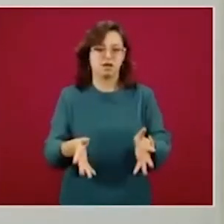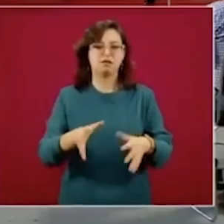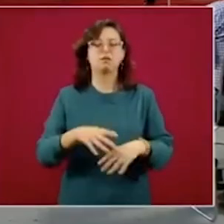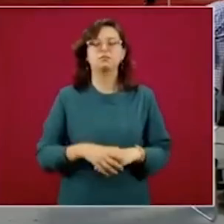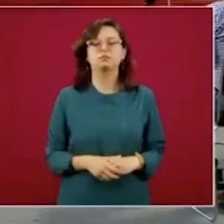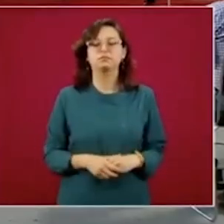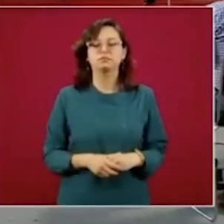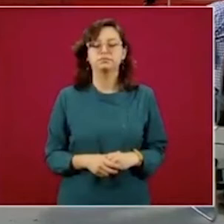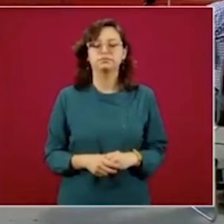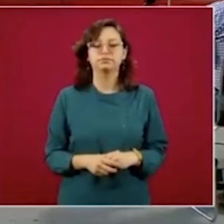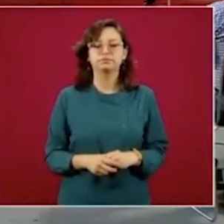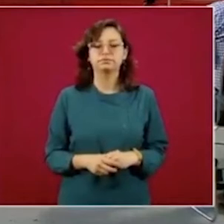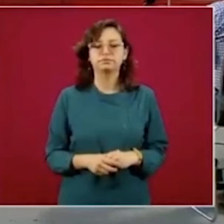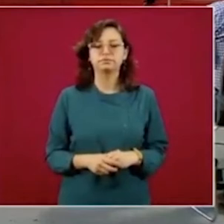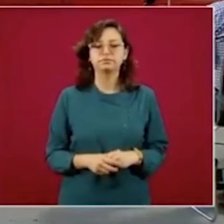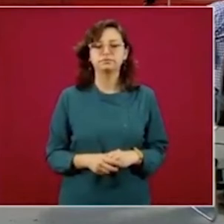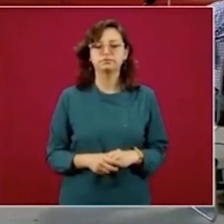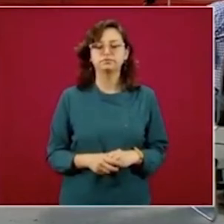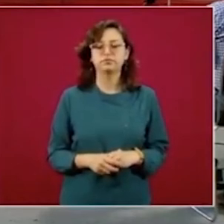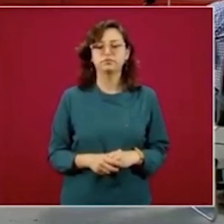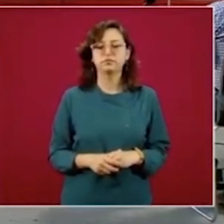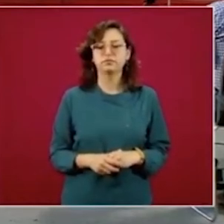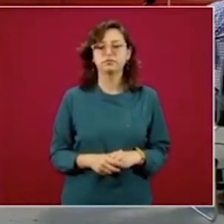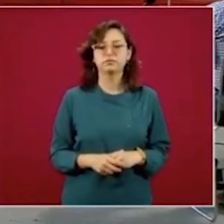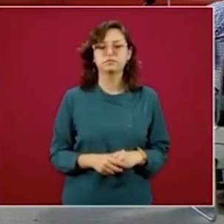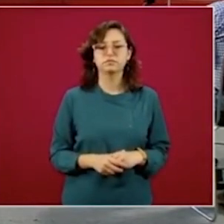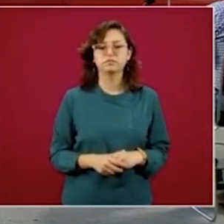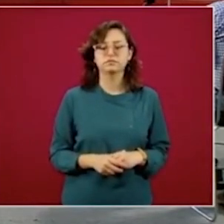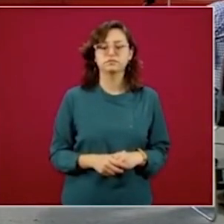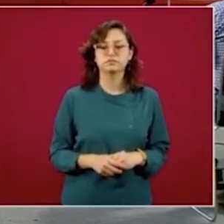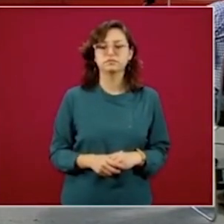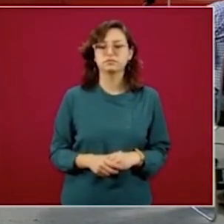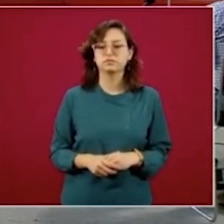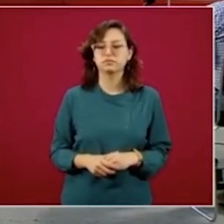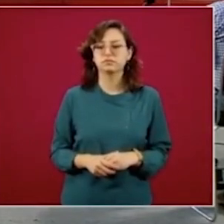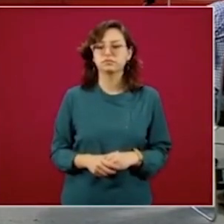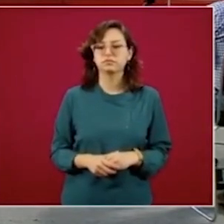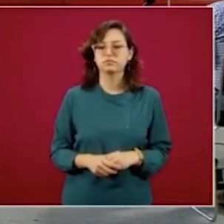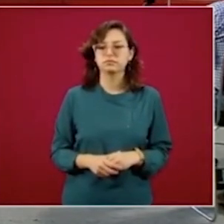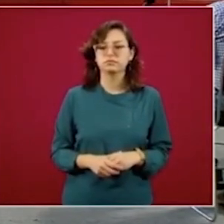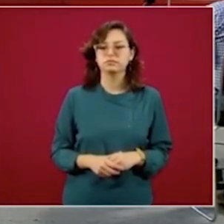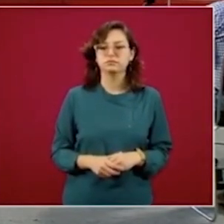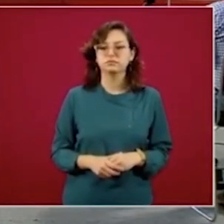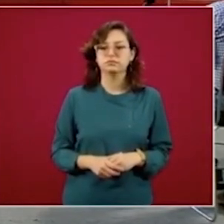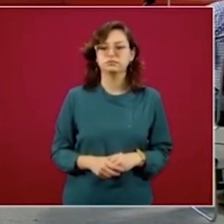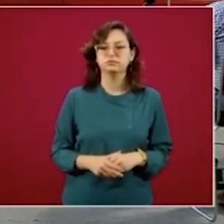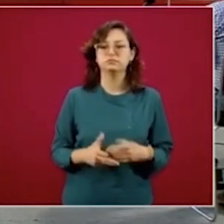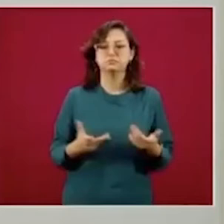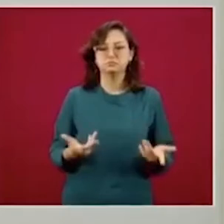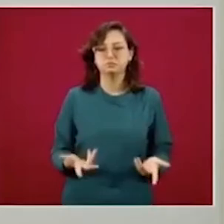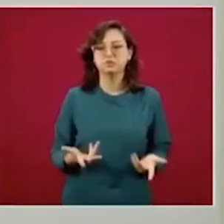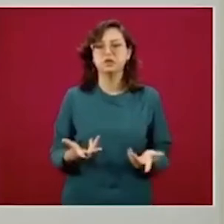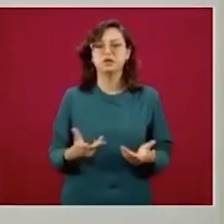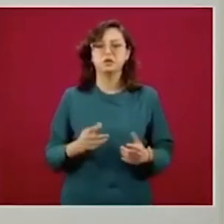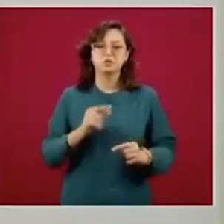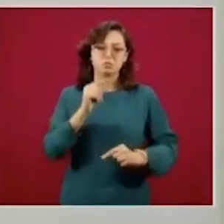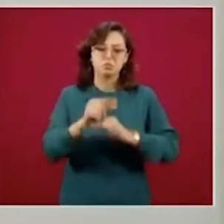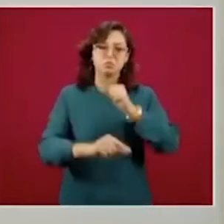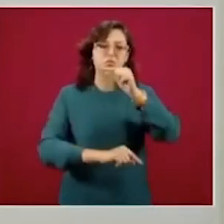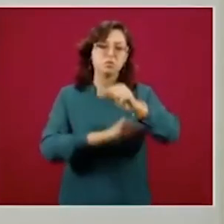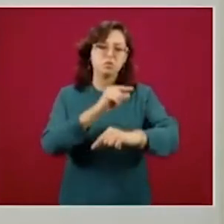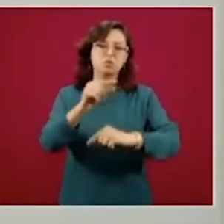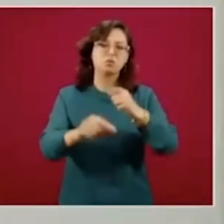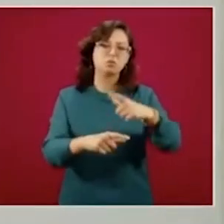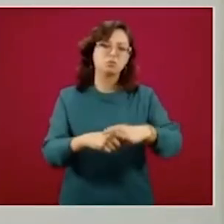entonces vamos a ir subiendo esa cantidad de población, pero